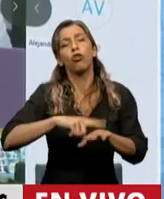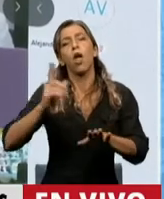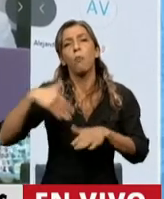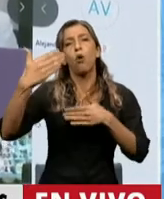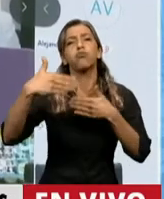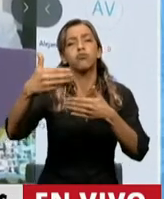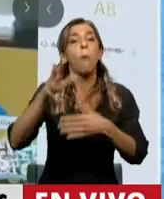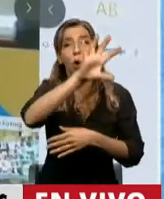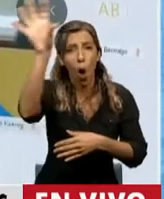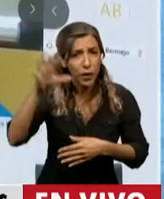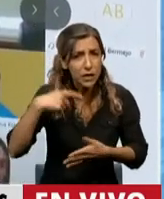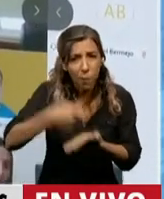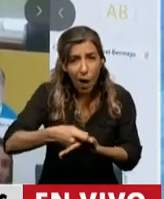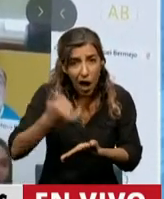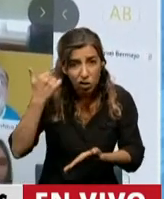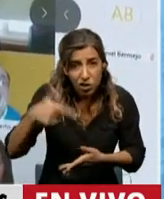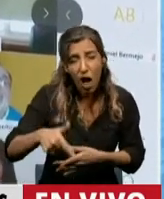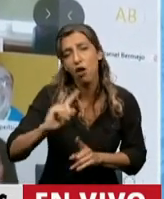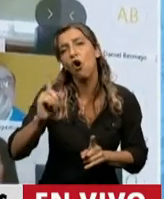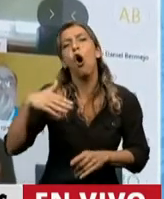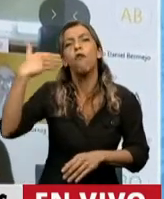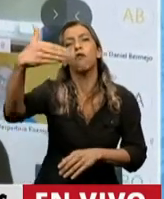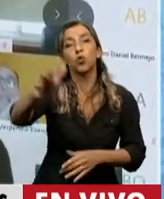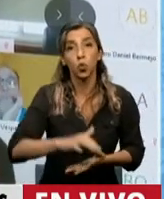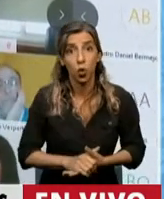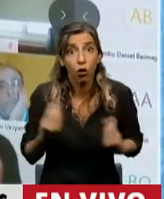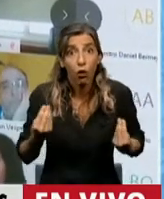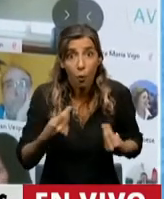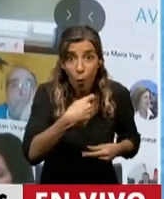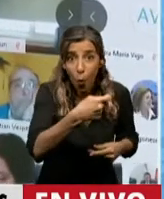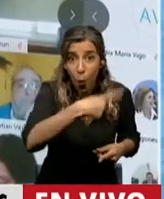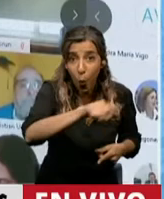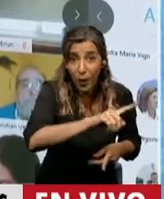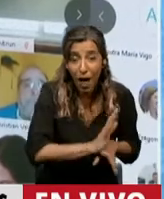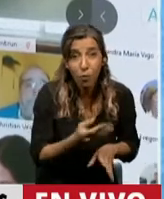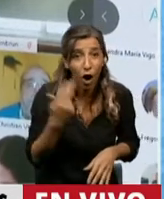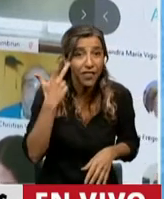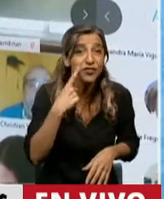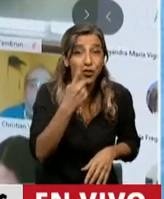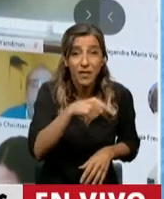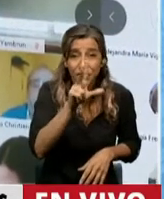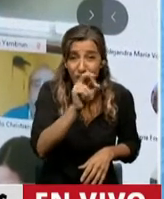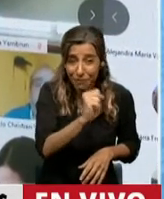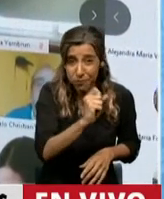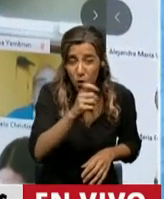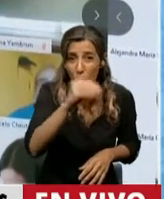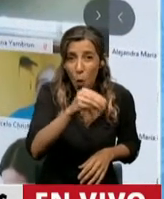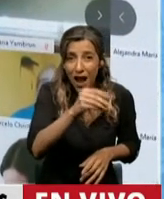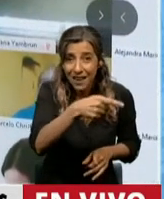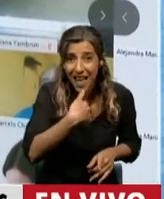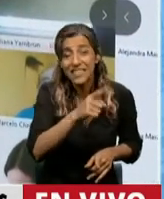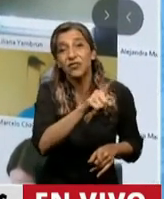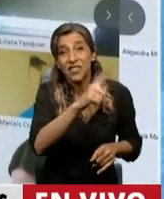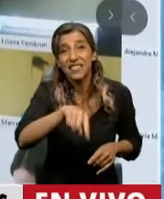provincias. Ah, no, a costa de los jubilados de ninguna manera, porque los jubilados cobran 18.130 pesos con el último aumento de la